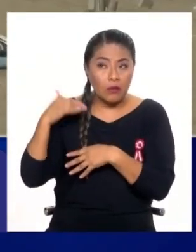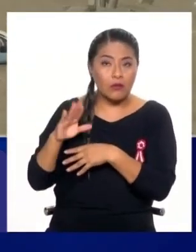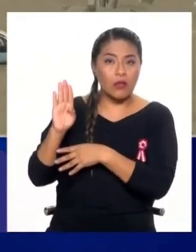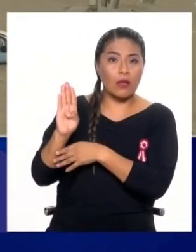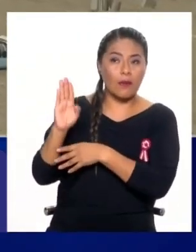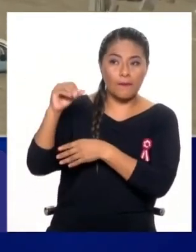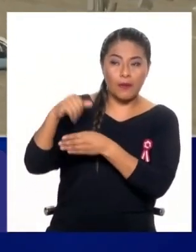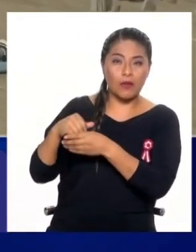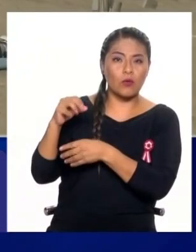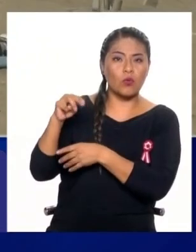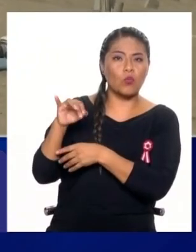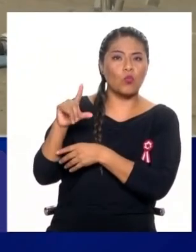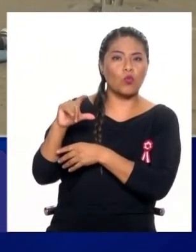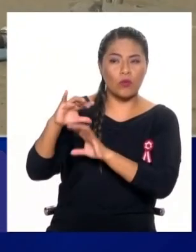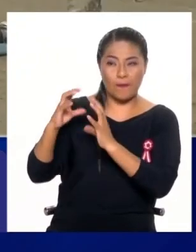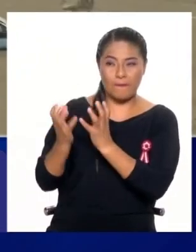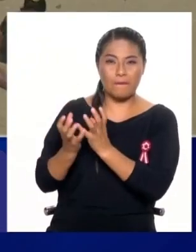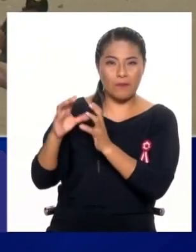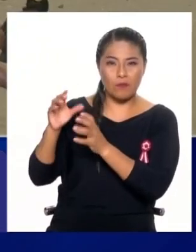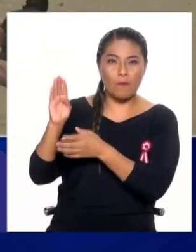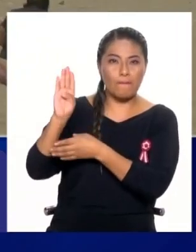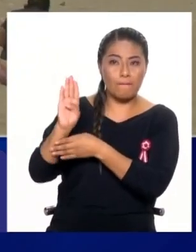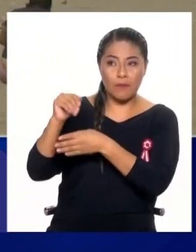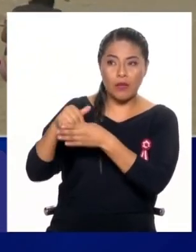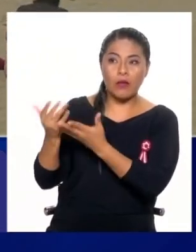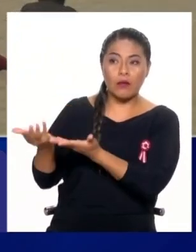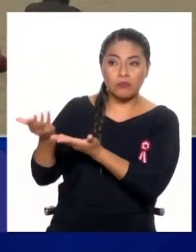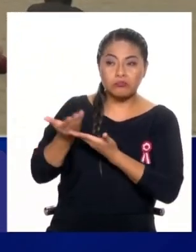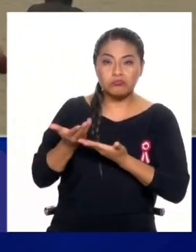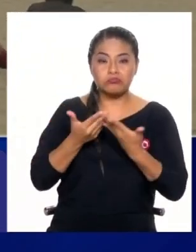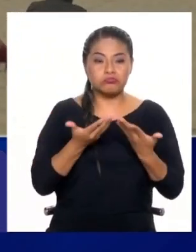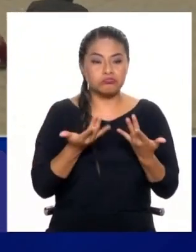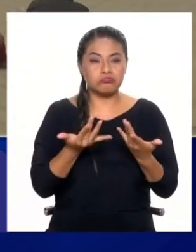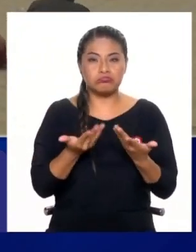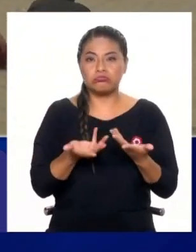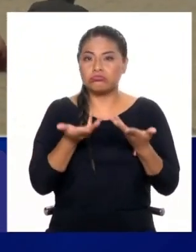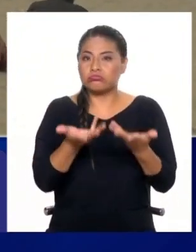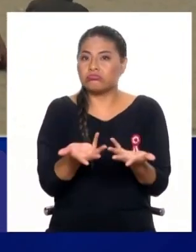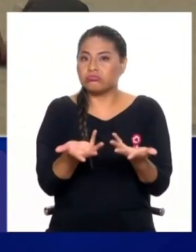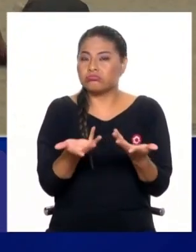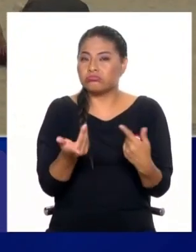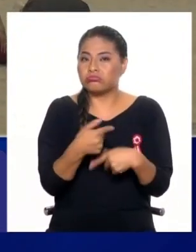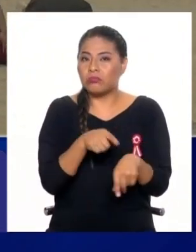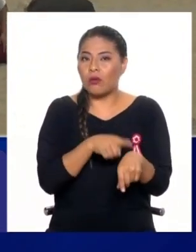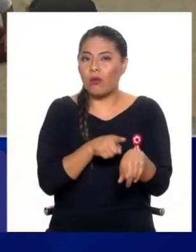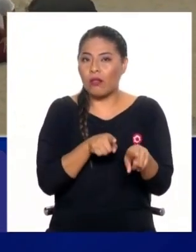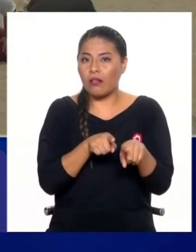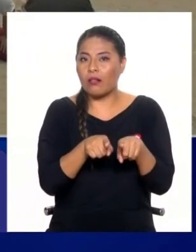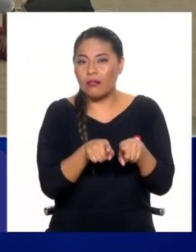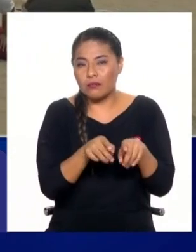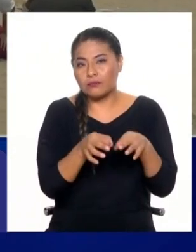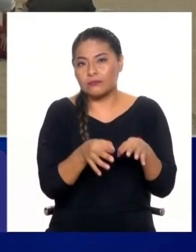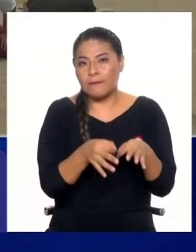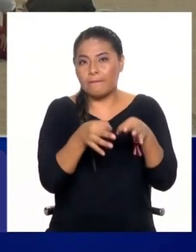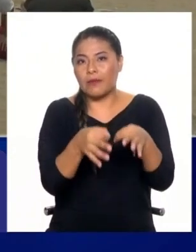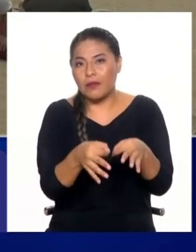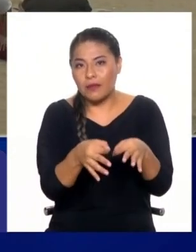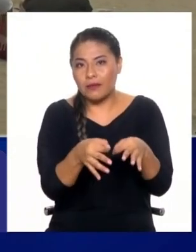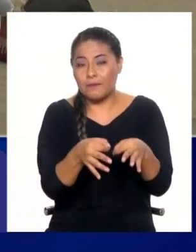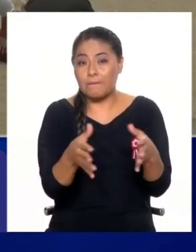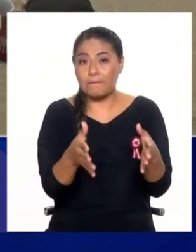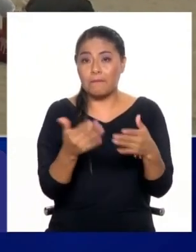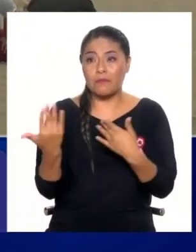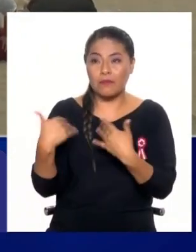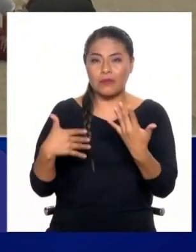para generar justamente, actualizar los catástrofes de base catastral, y está, quedó en el camino, como lamentablemente todo. O sea, esta coyuntura